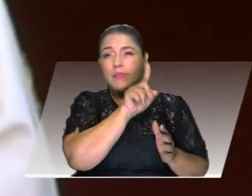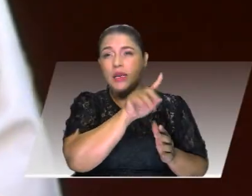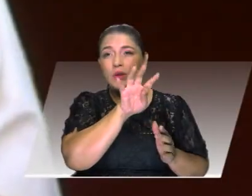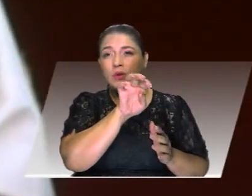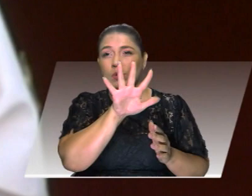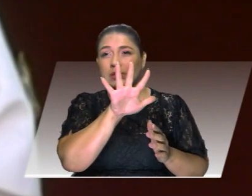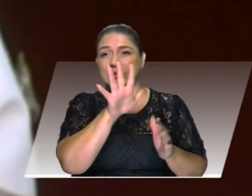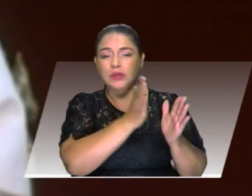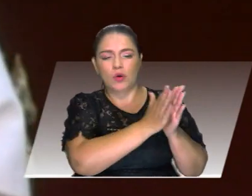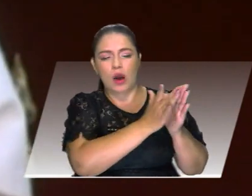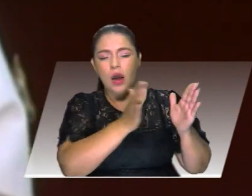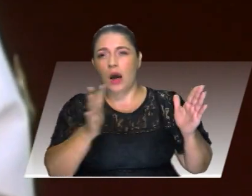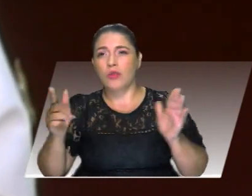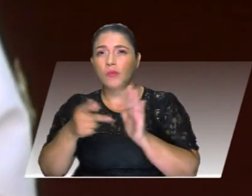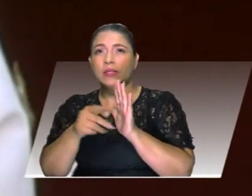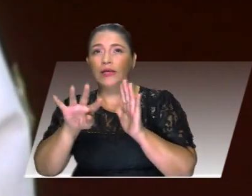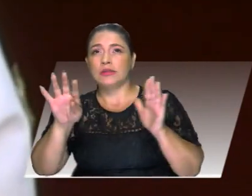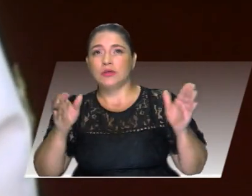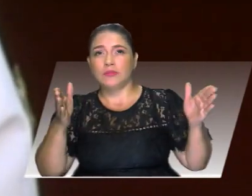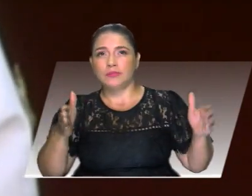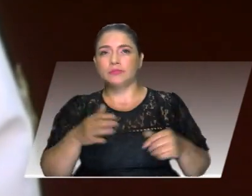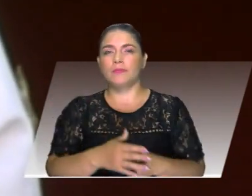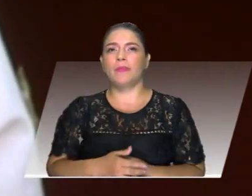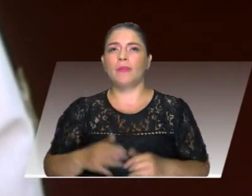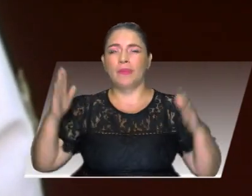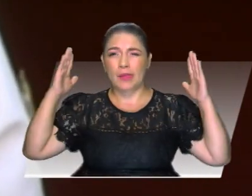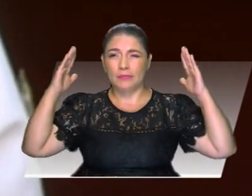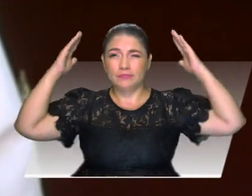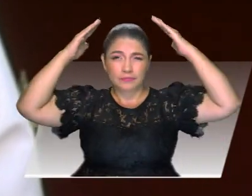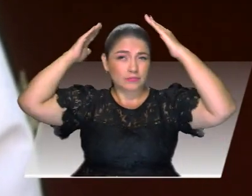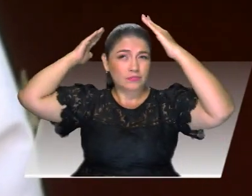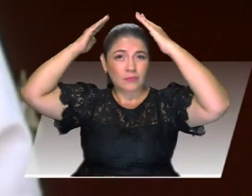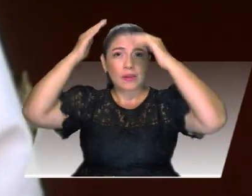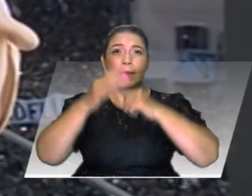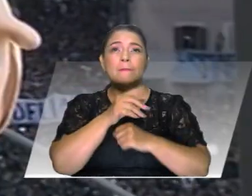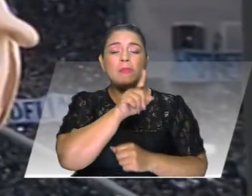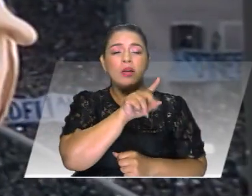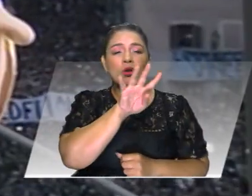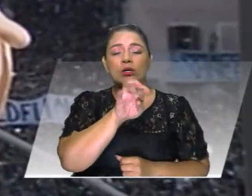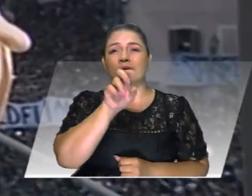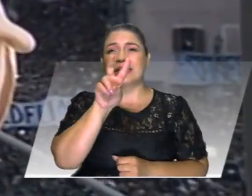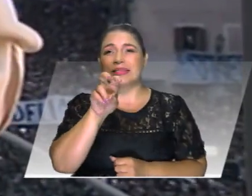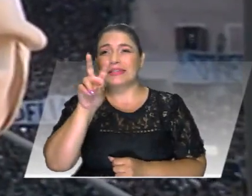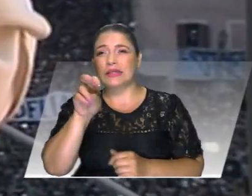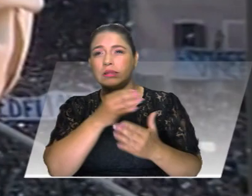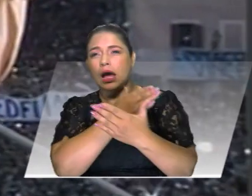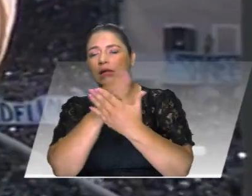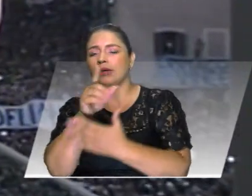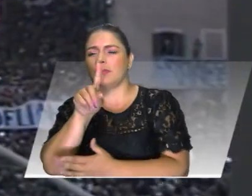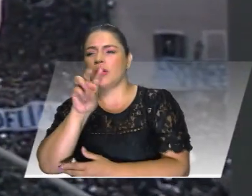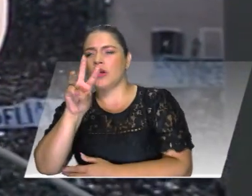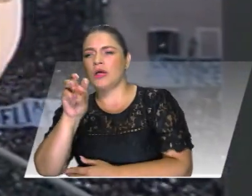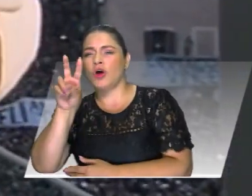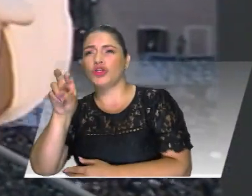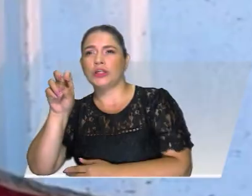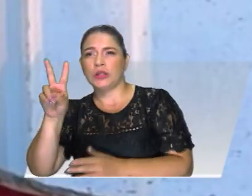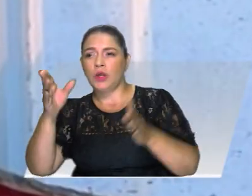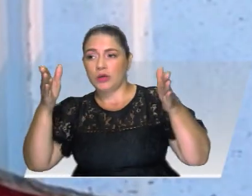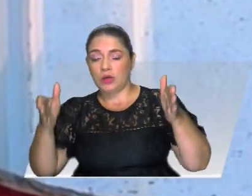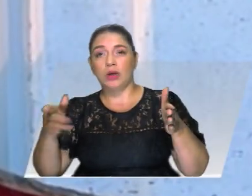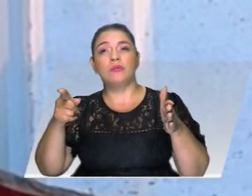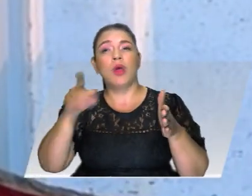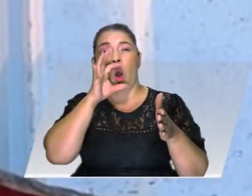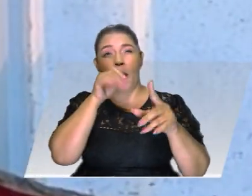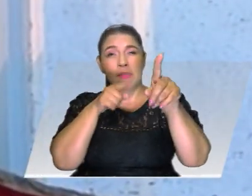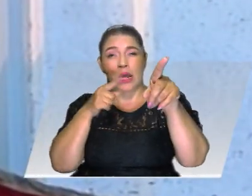Bratzinger fue arzobispo de Múnich y Freising entre 1977 y 1982 y según los autores del informe,